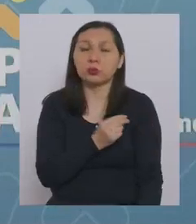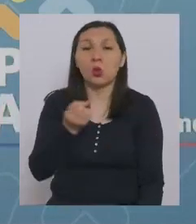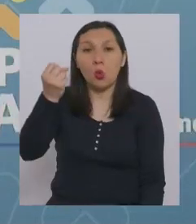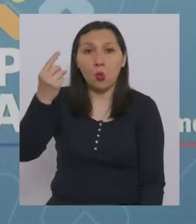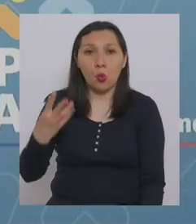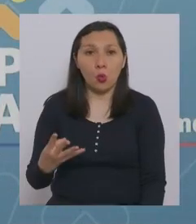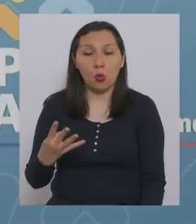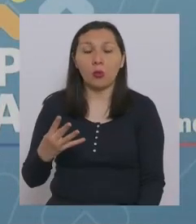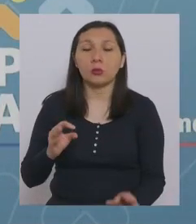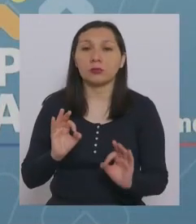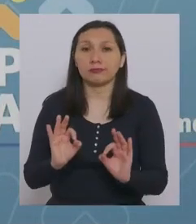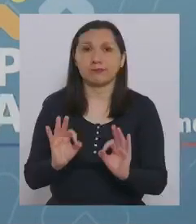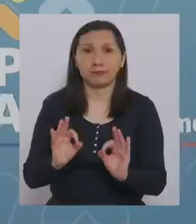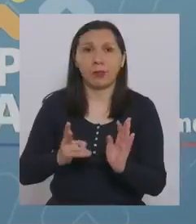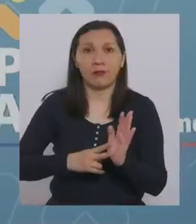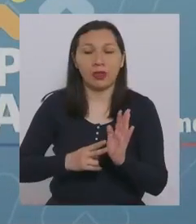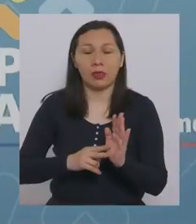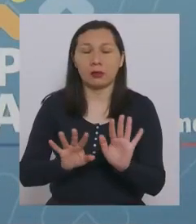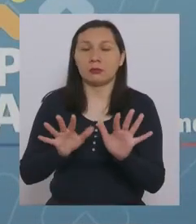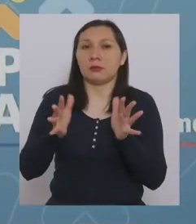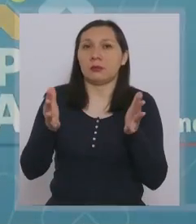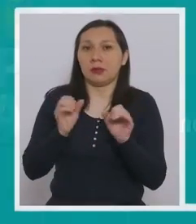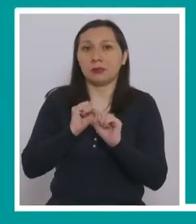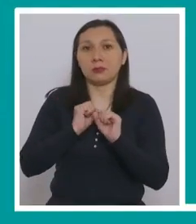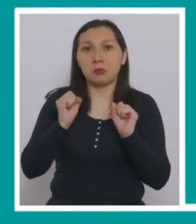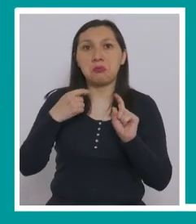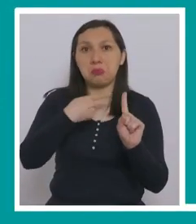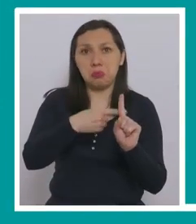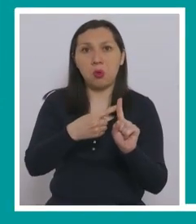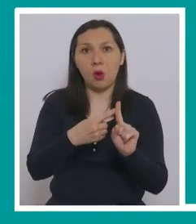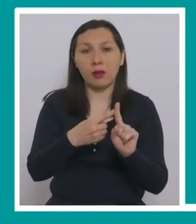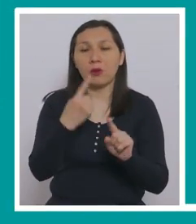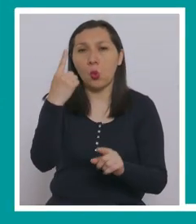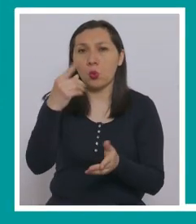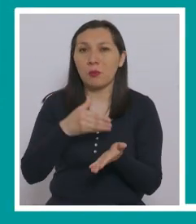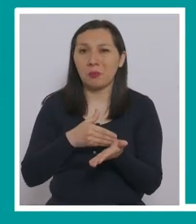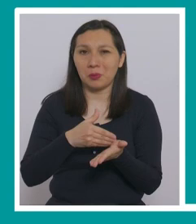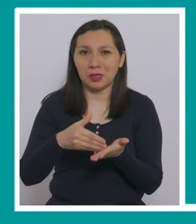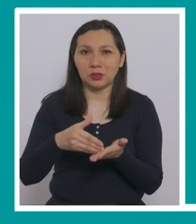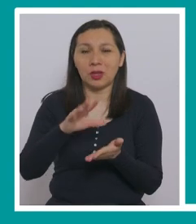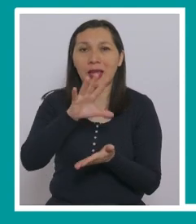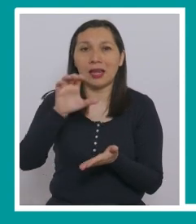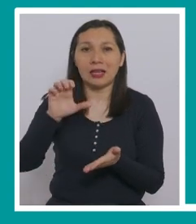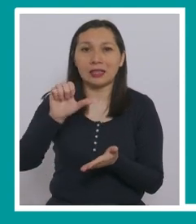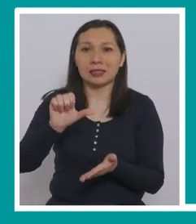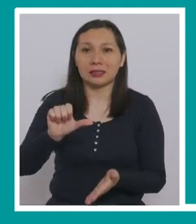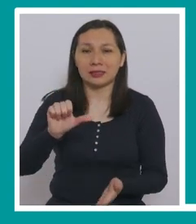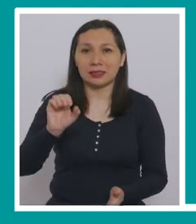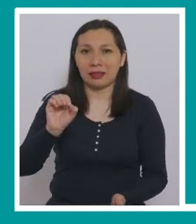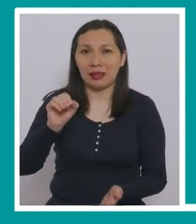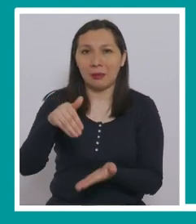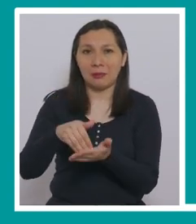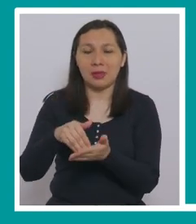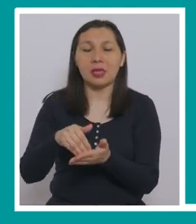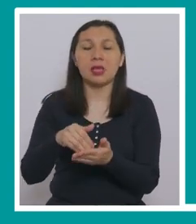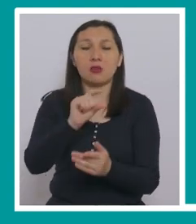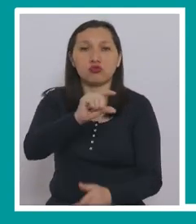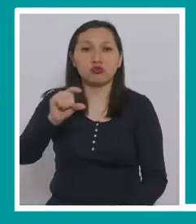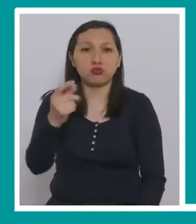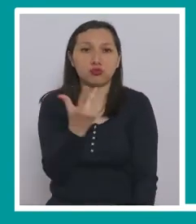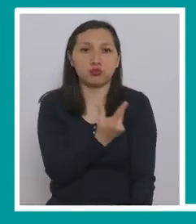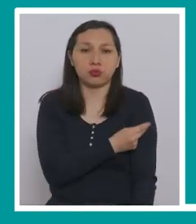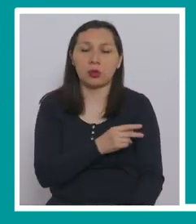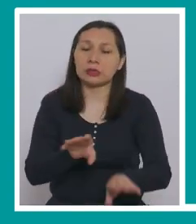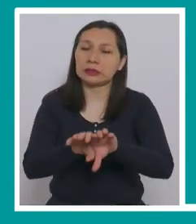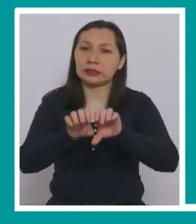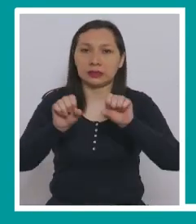cifra realmente increíblemente positiva. Un millón quinientas sesenta mil dosis de vacunas se